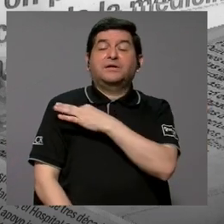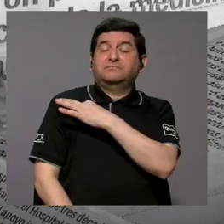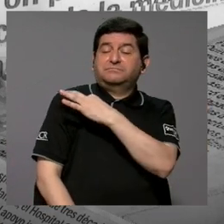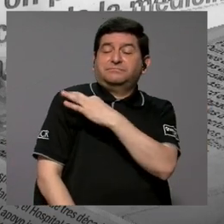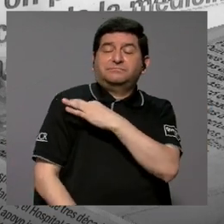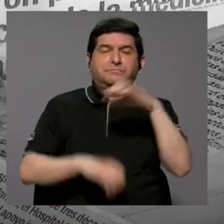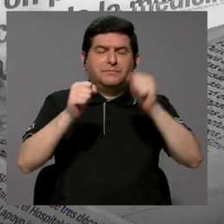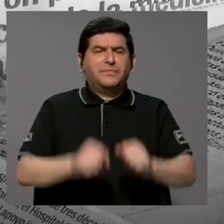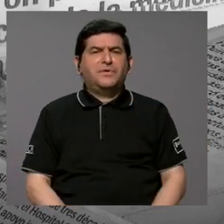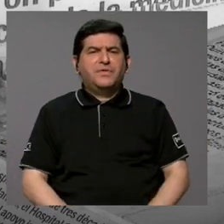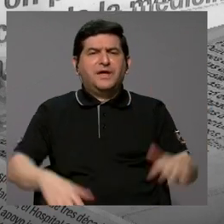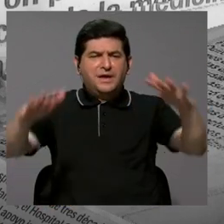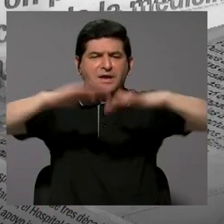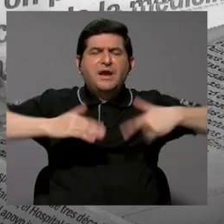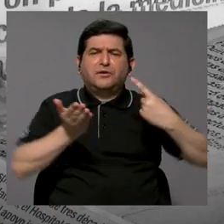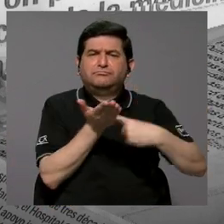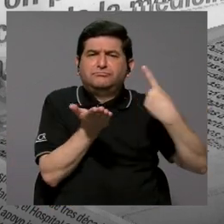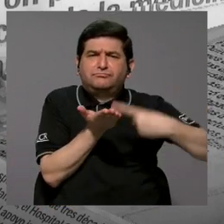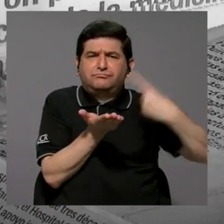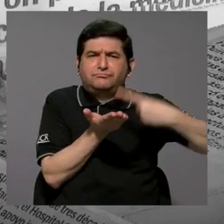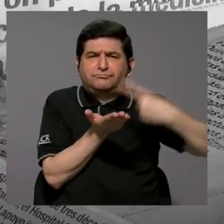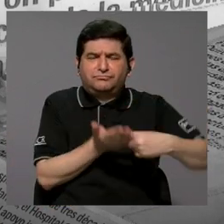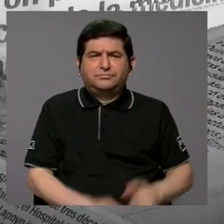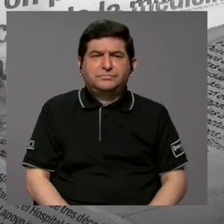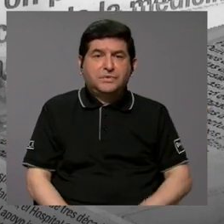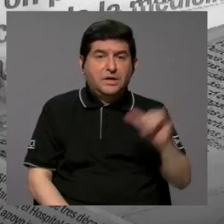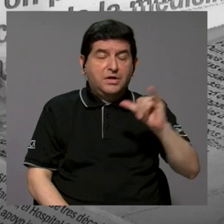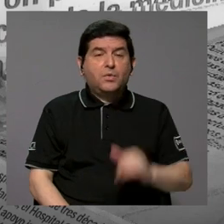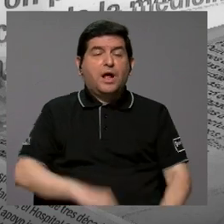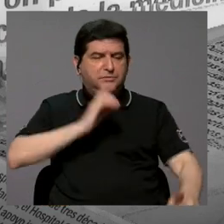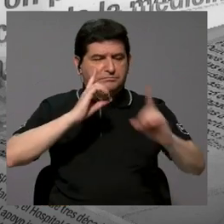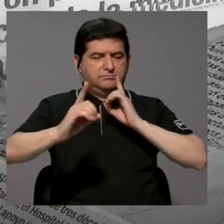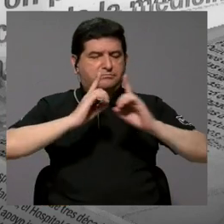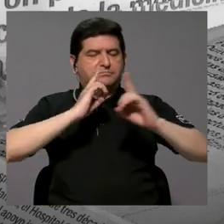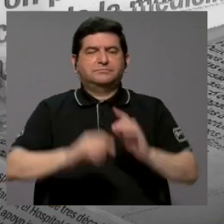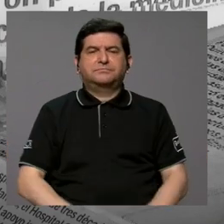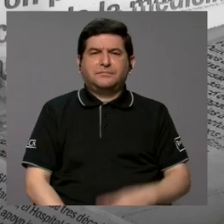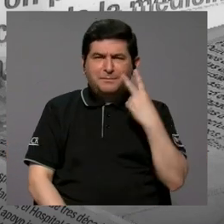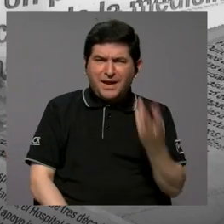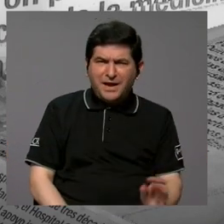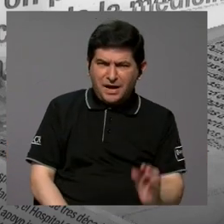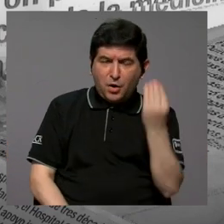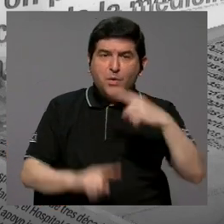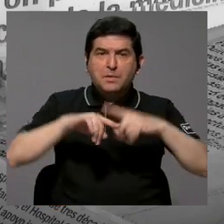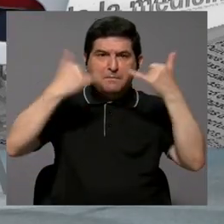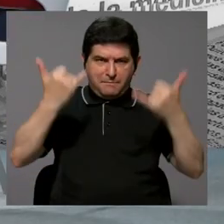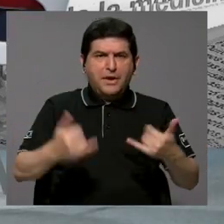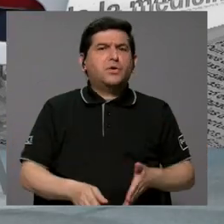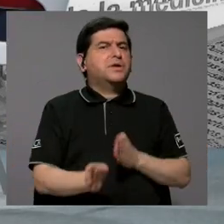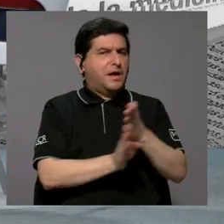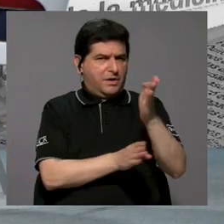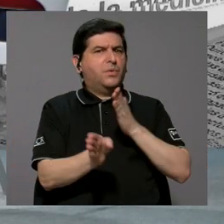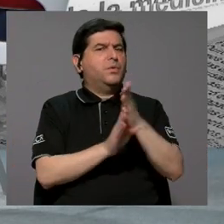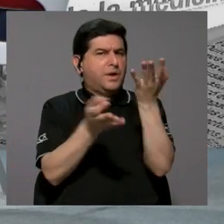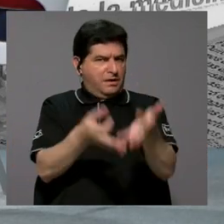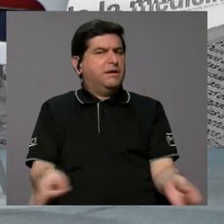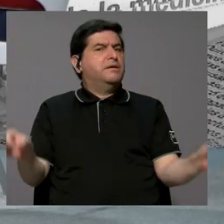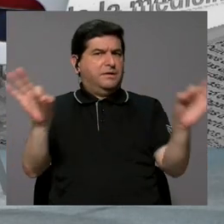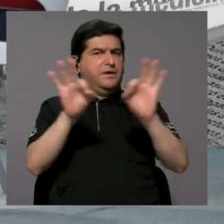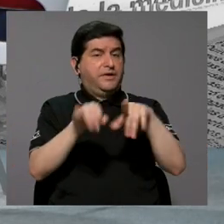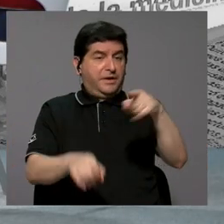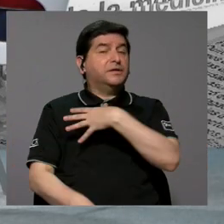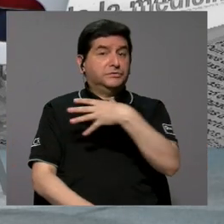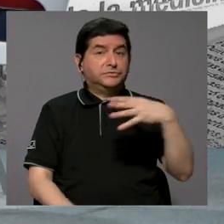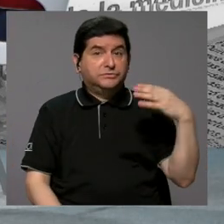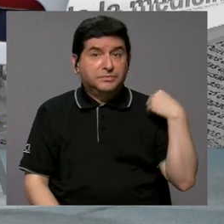invitación para poder abrir esos espacios de discusión y esos espacios también de diálogo. La vemos muy joven, pero ya tiene una gran trayectoria y eso